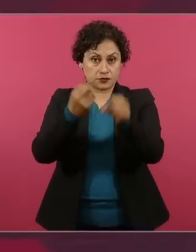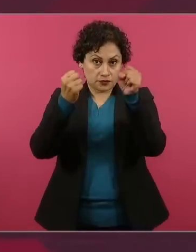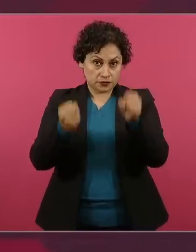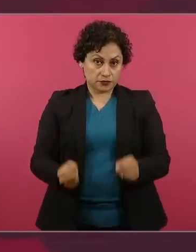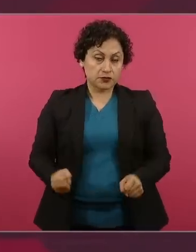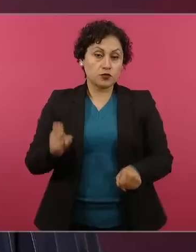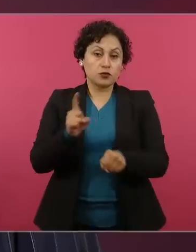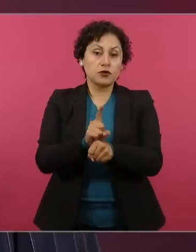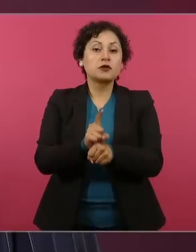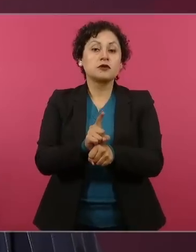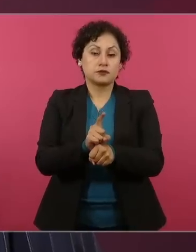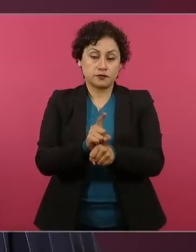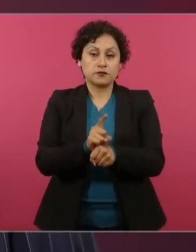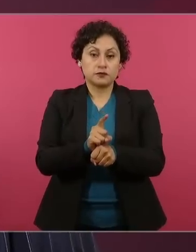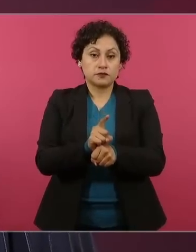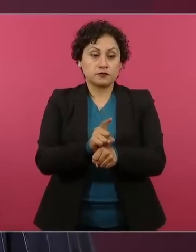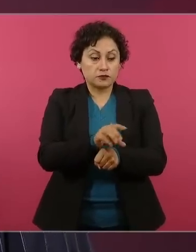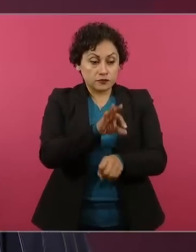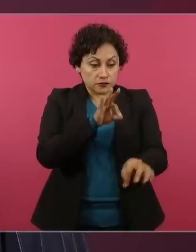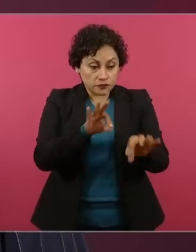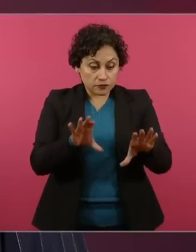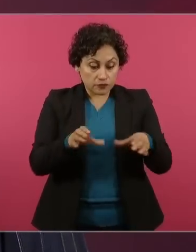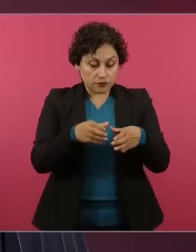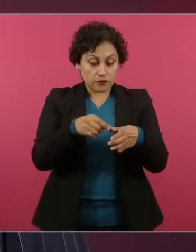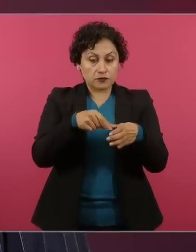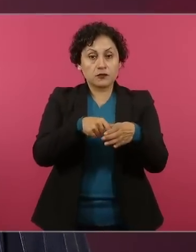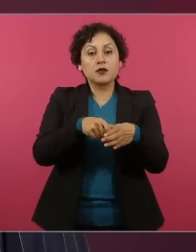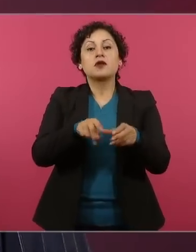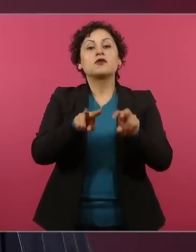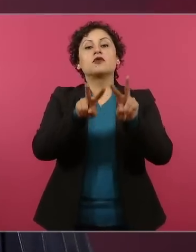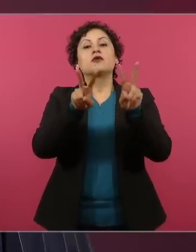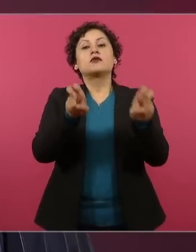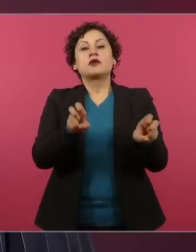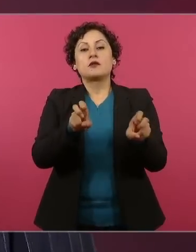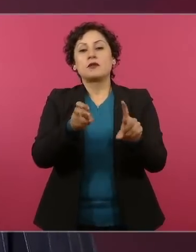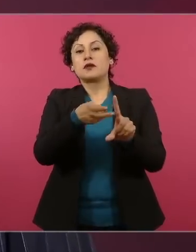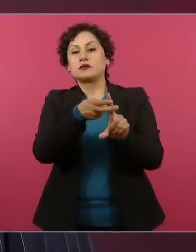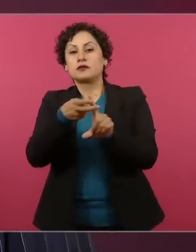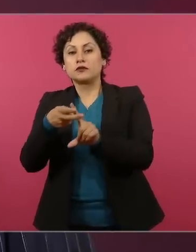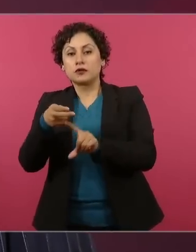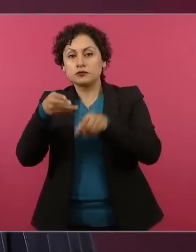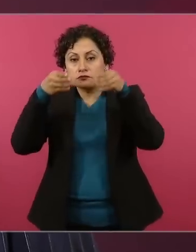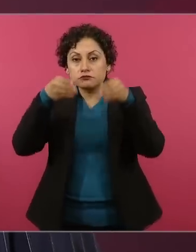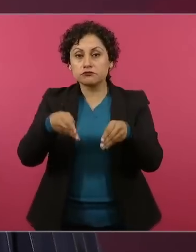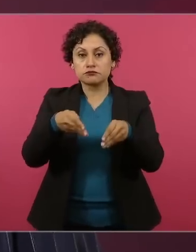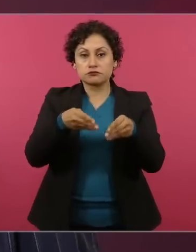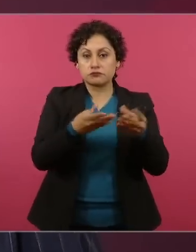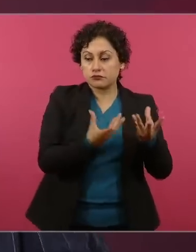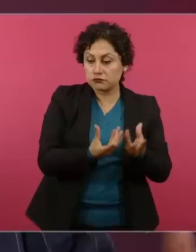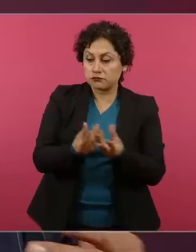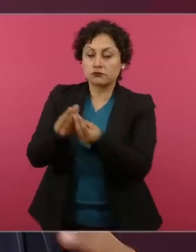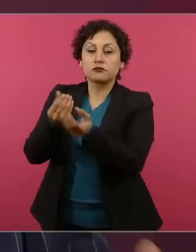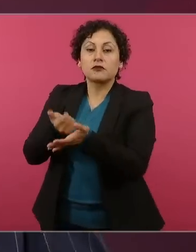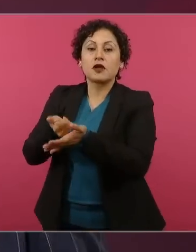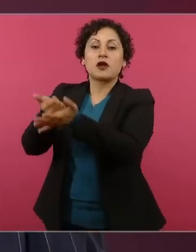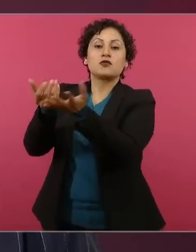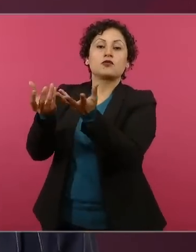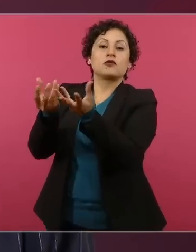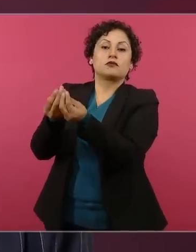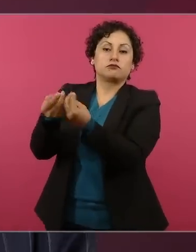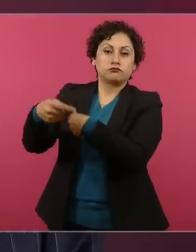especialistas en secuestro sobre todo y en investigación y están trabajando